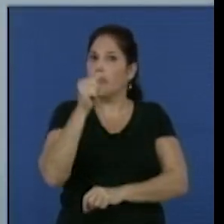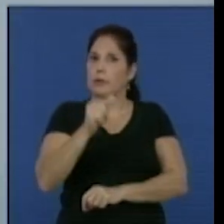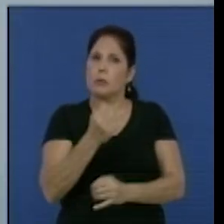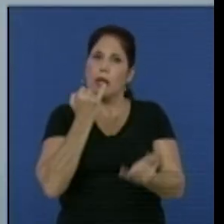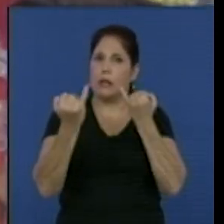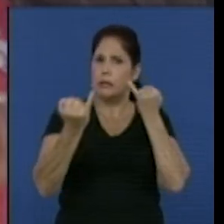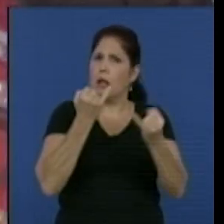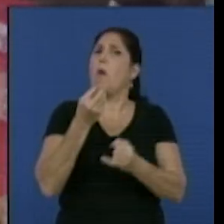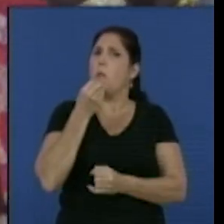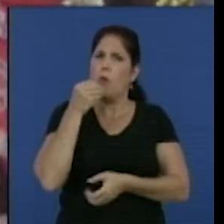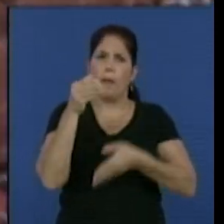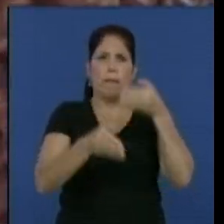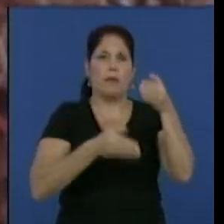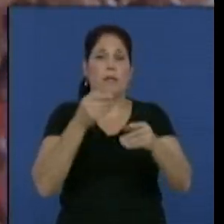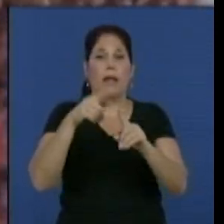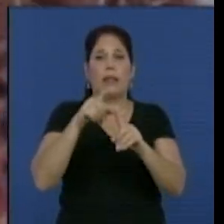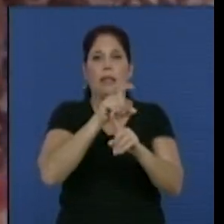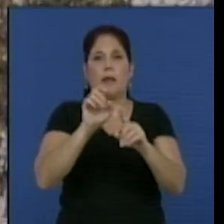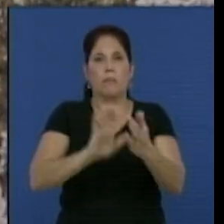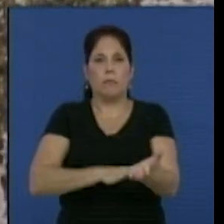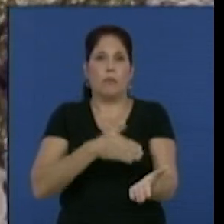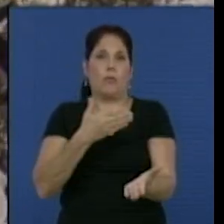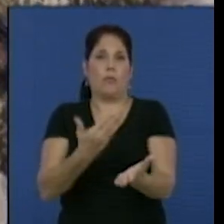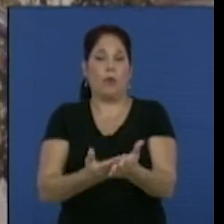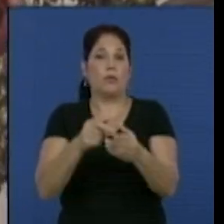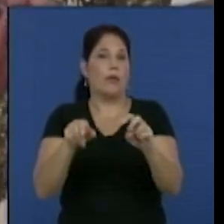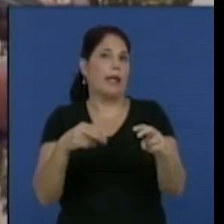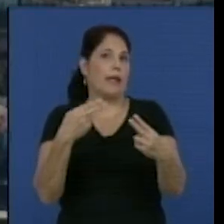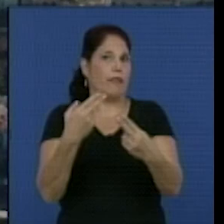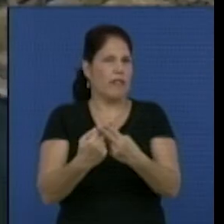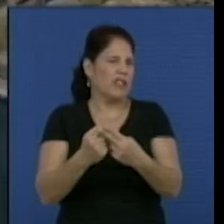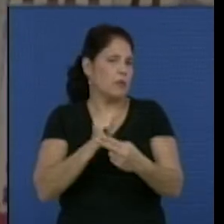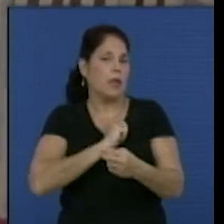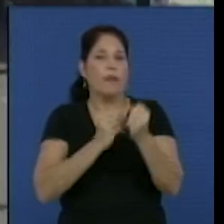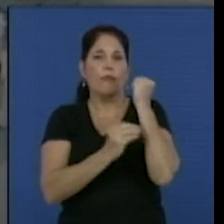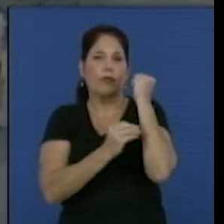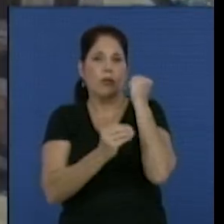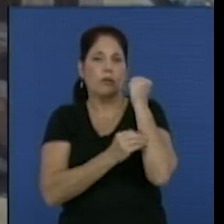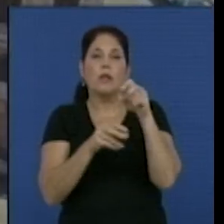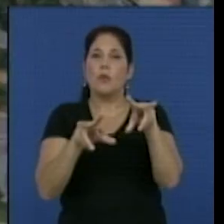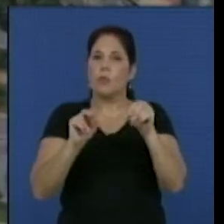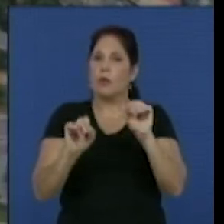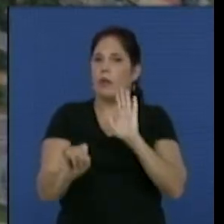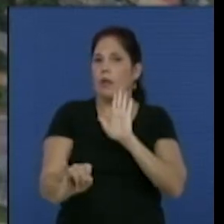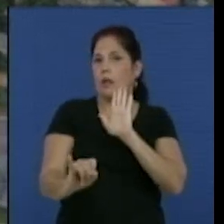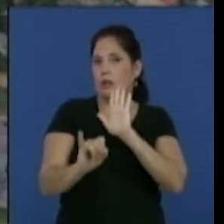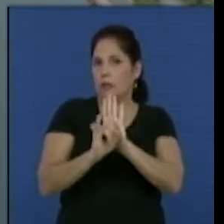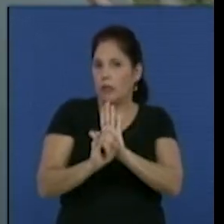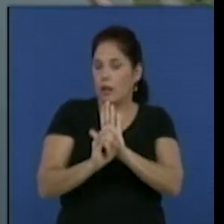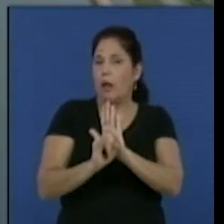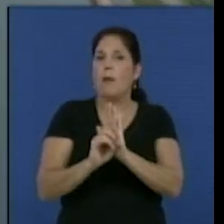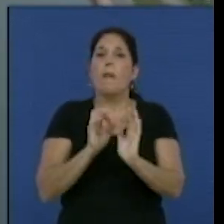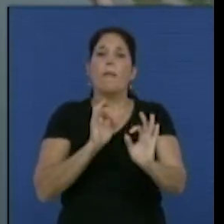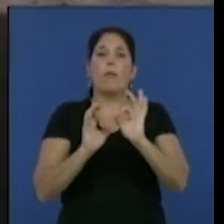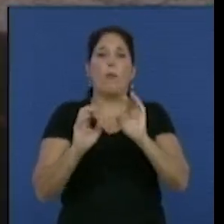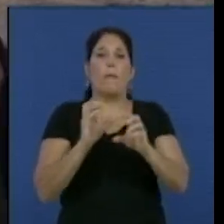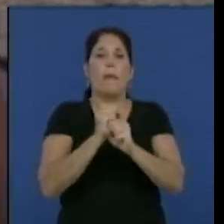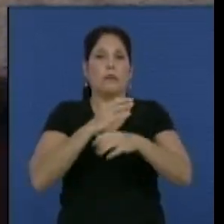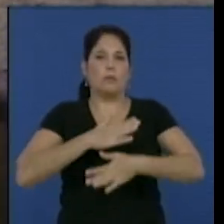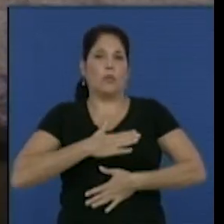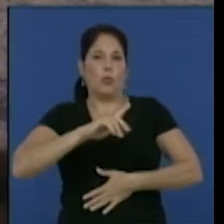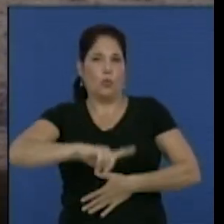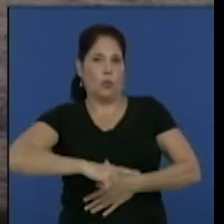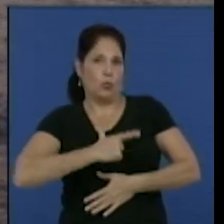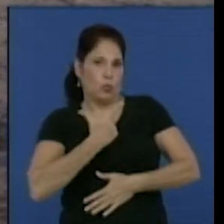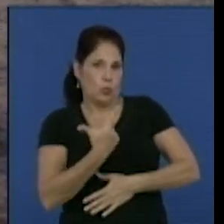interesados por los temas propuestos. Este evento busca fortalecer nuestra identidad como salvaguarda del patrimonio